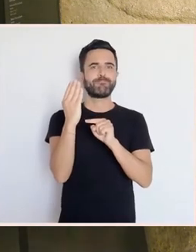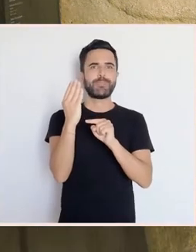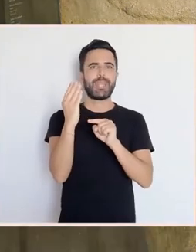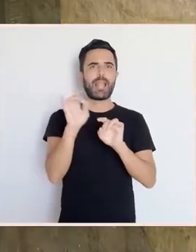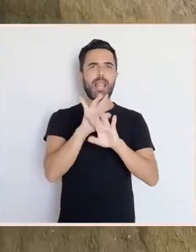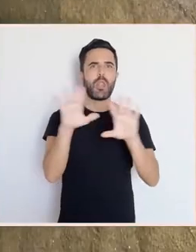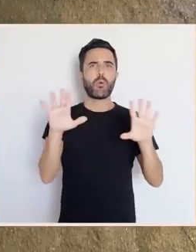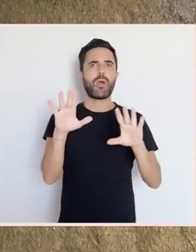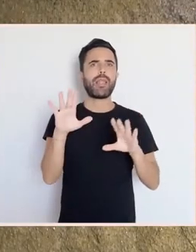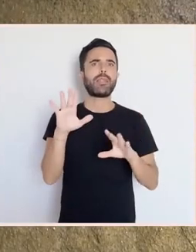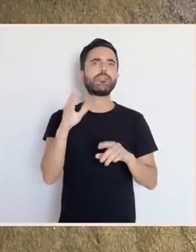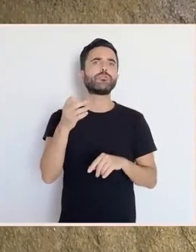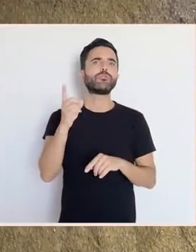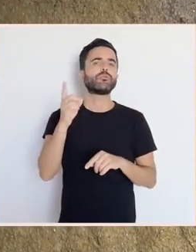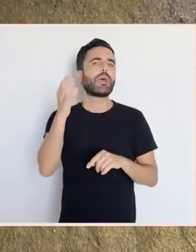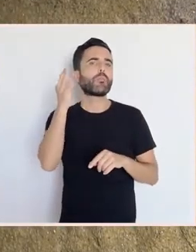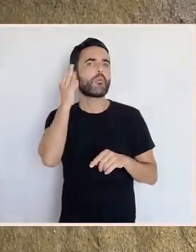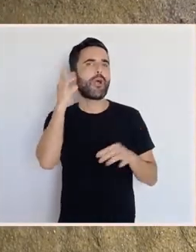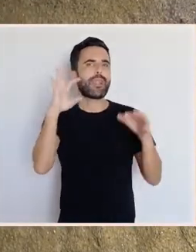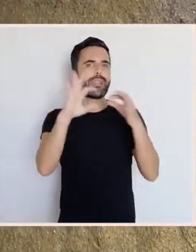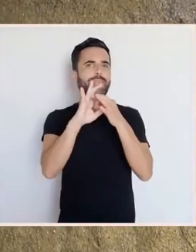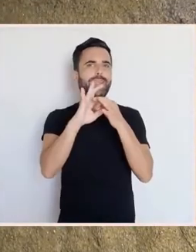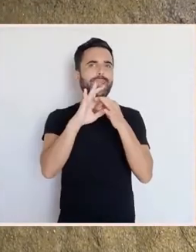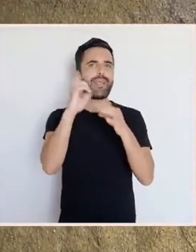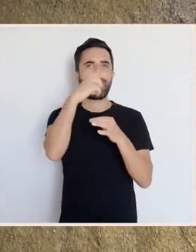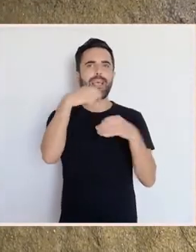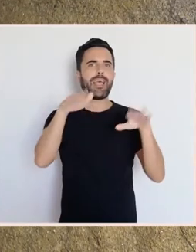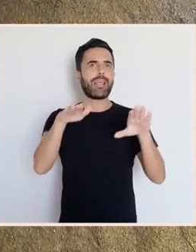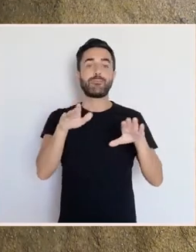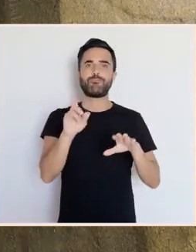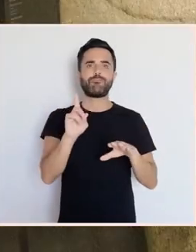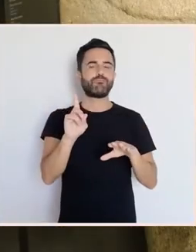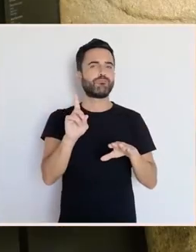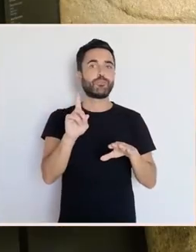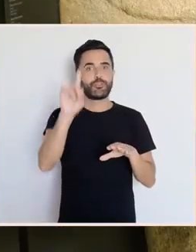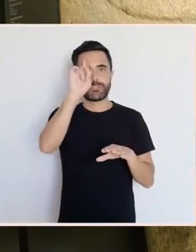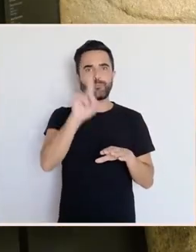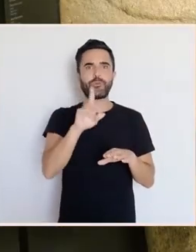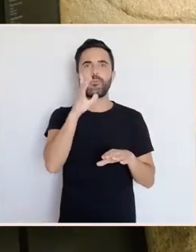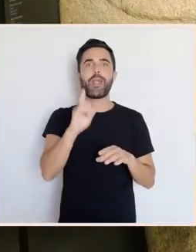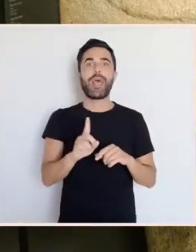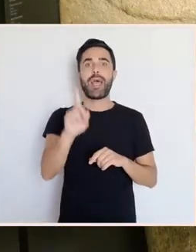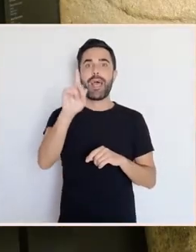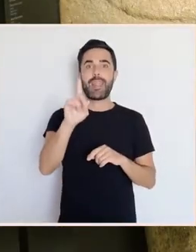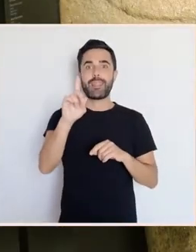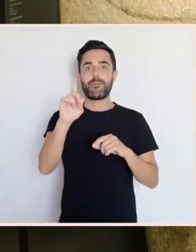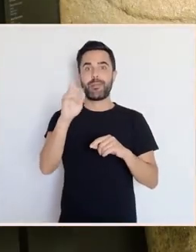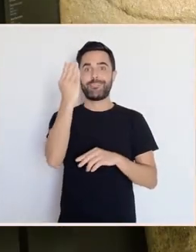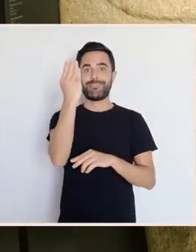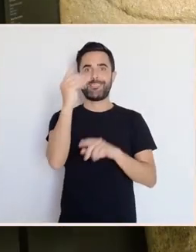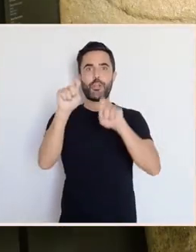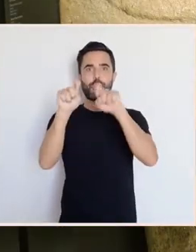xustamente a parte superior a que nos revelaría a natureza desta figura está rota. E por iso